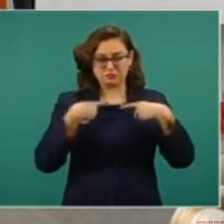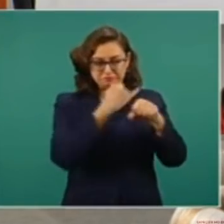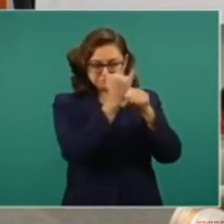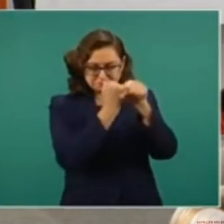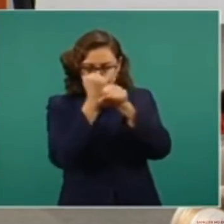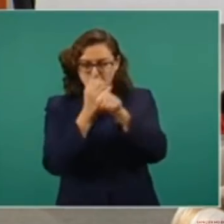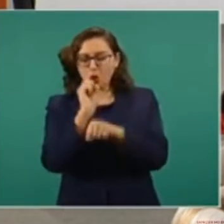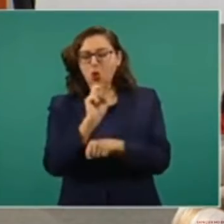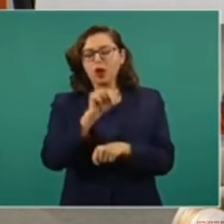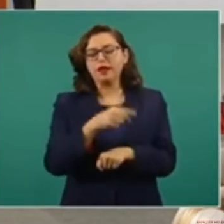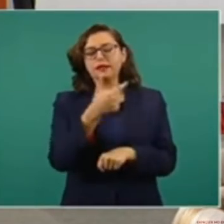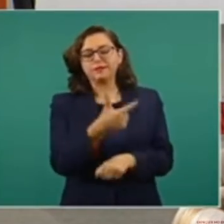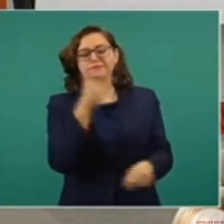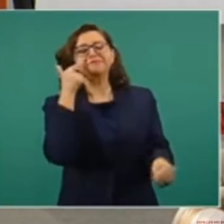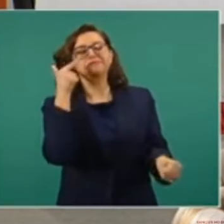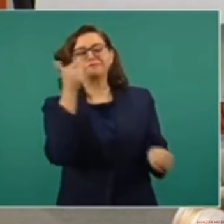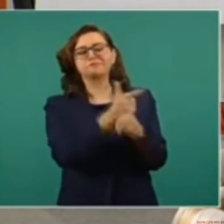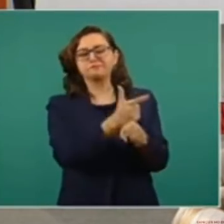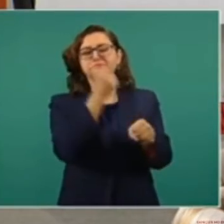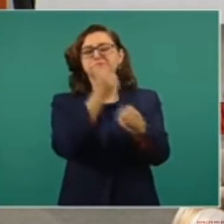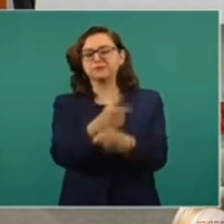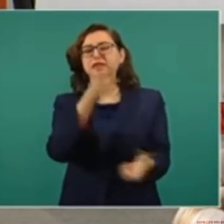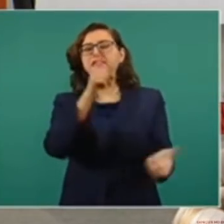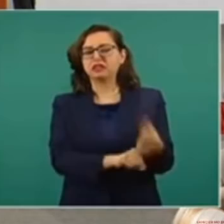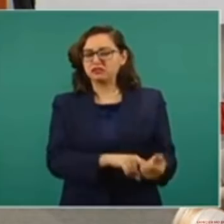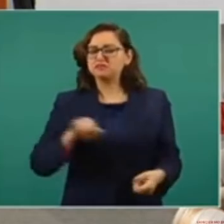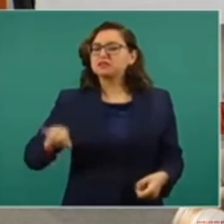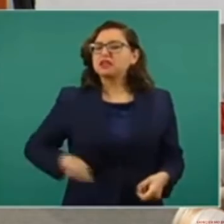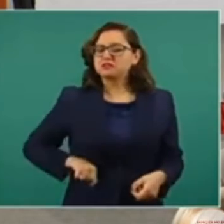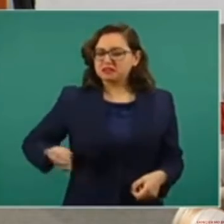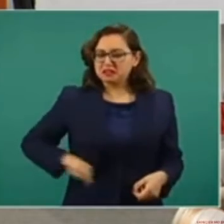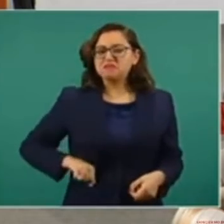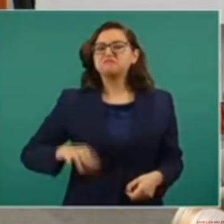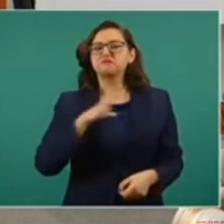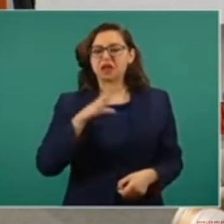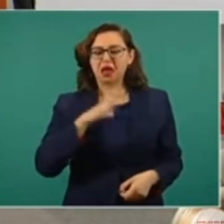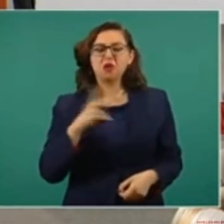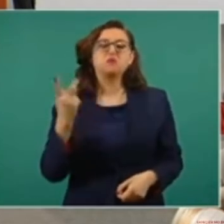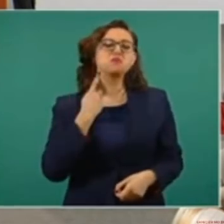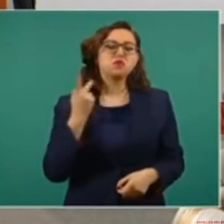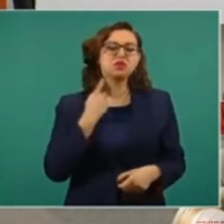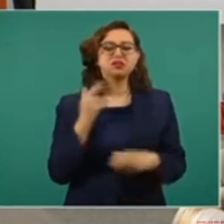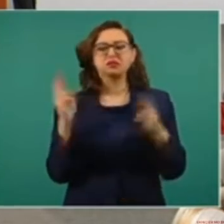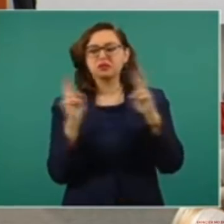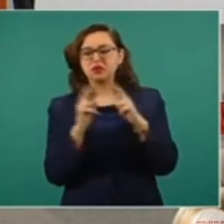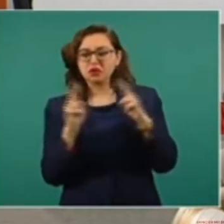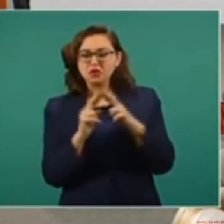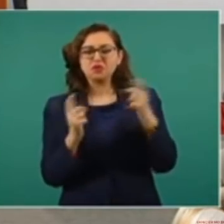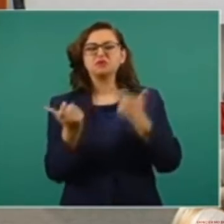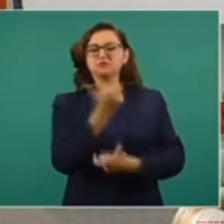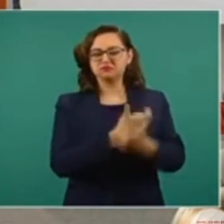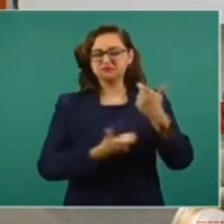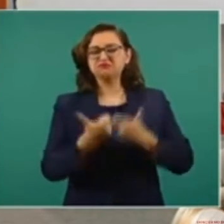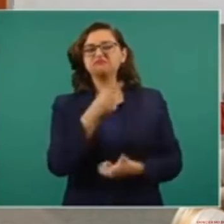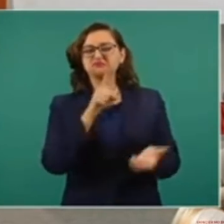reconocen que dentro de estas siempre hay intereses, ya sea políticos, religiosos o económicos, que